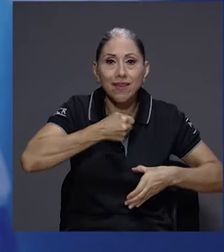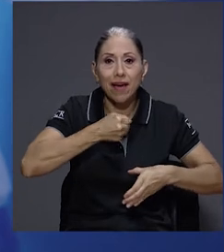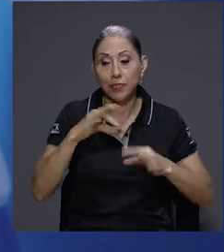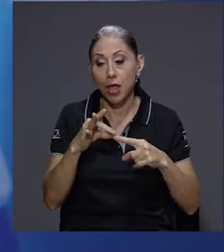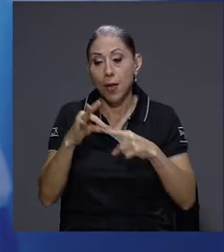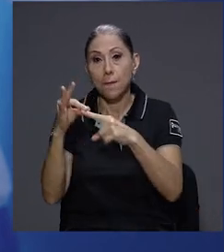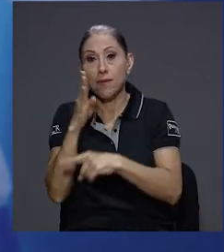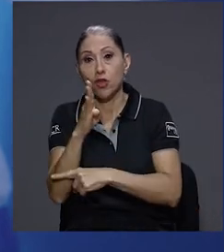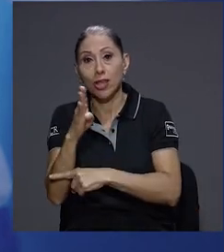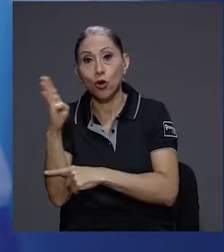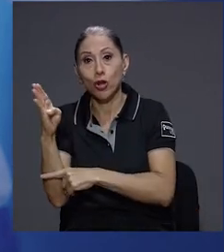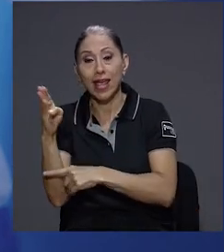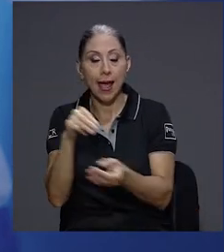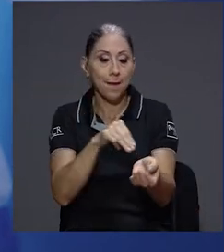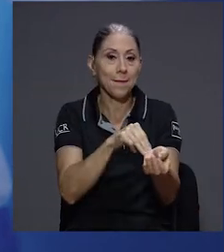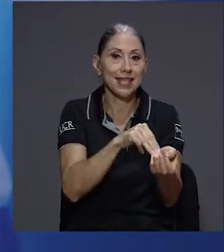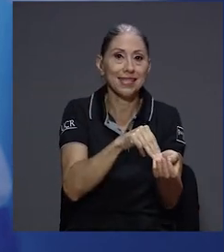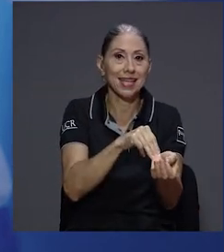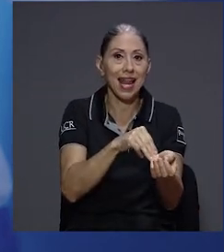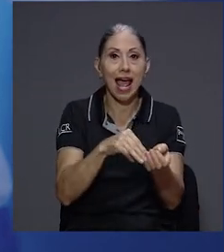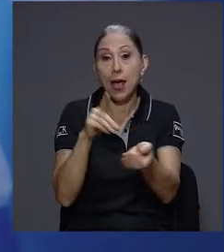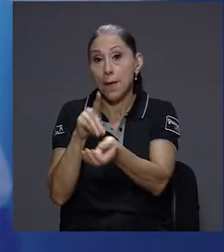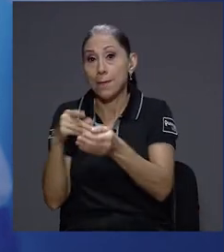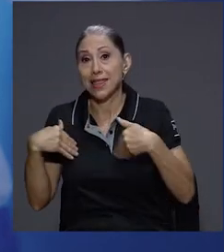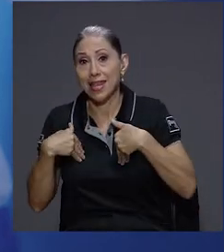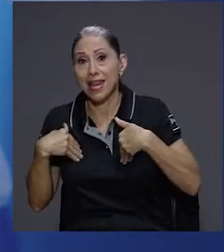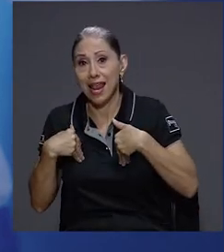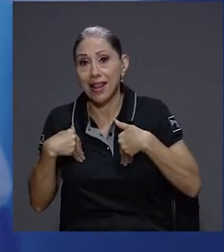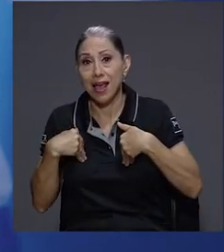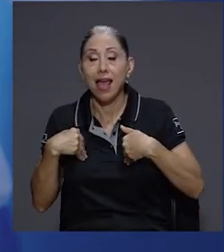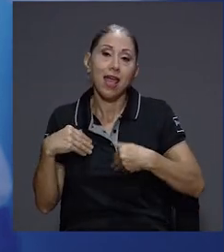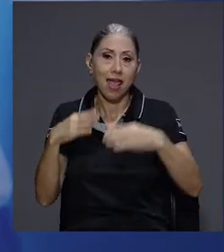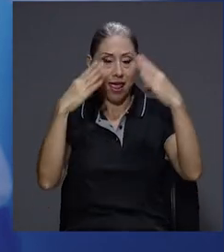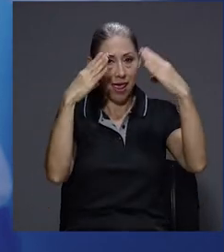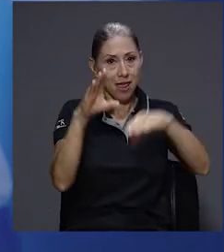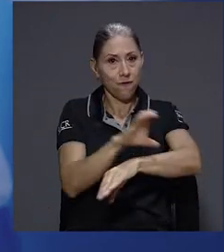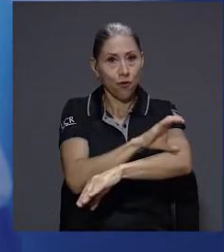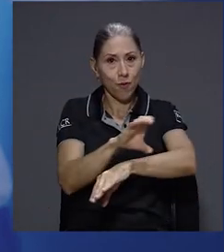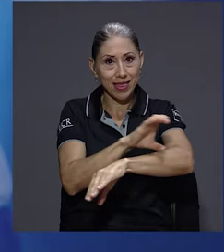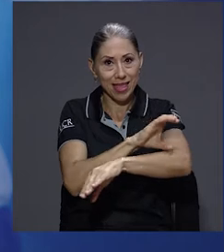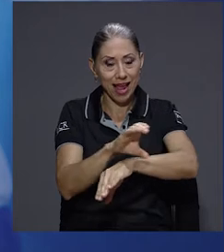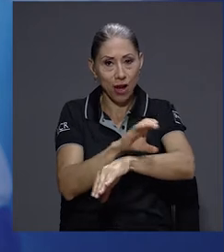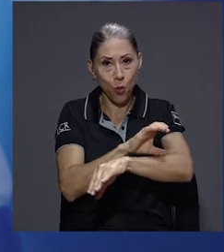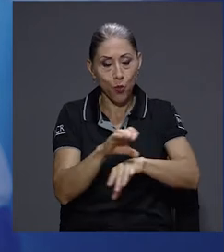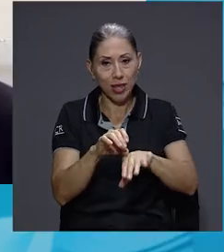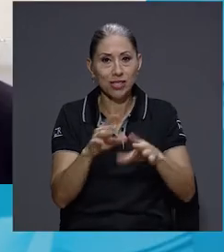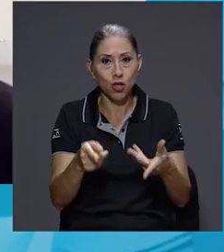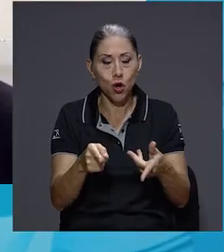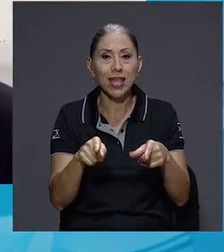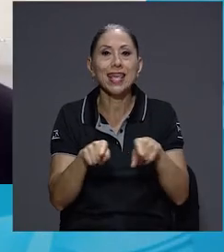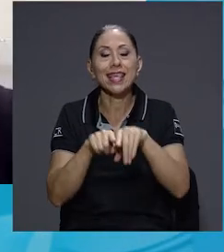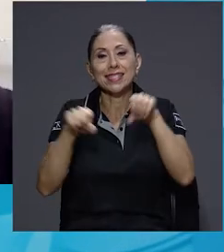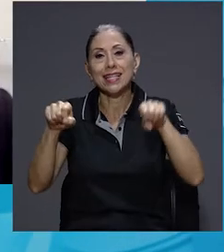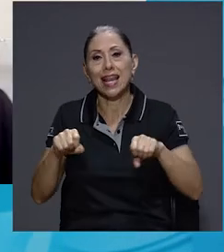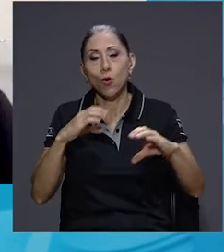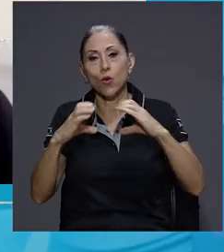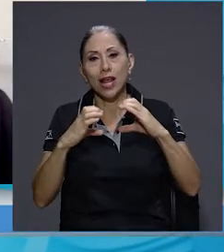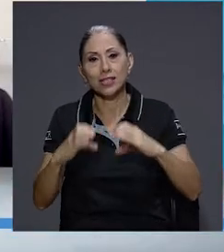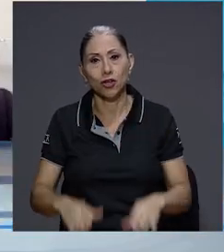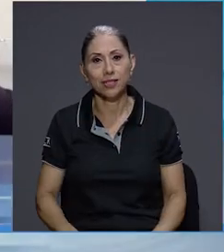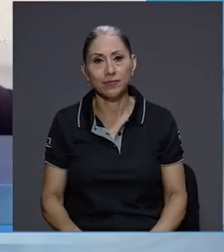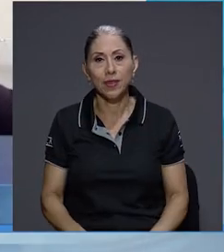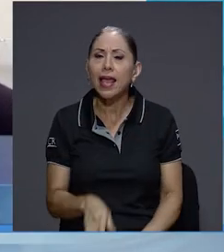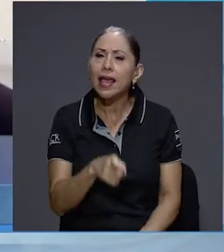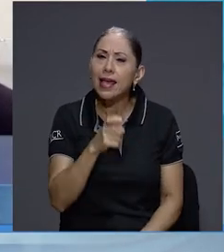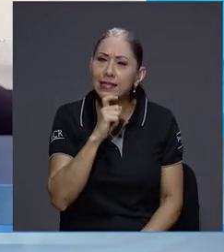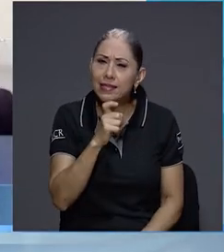medicina, veterinaria e informática, computación y telecomunicaciones. Es difícil poder establecer exactamente qué